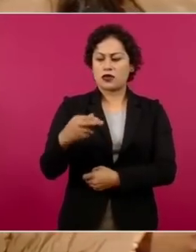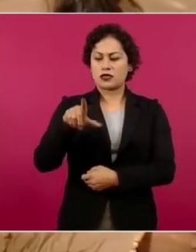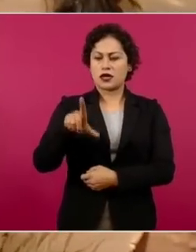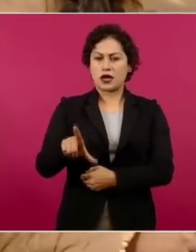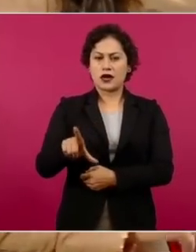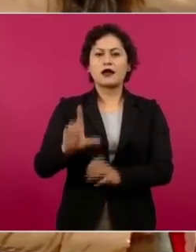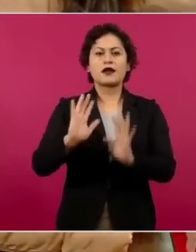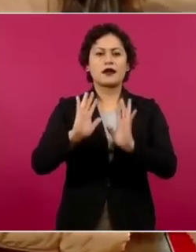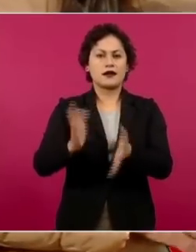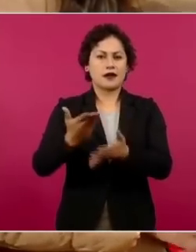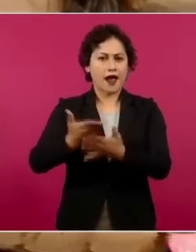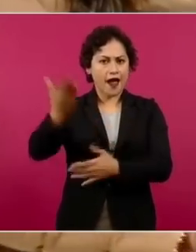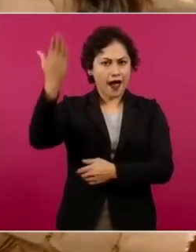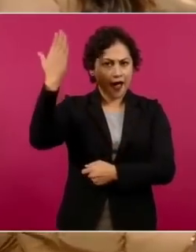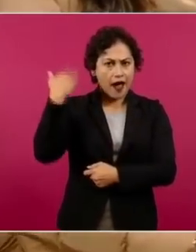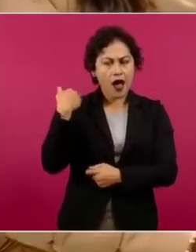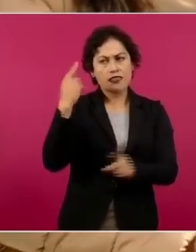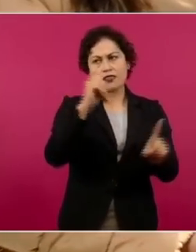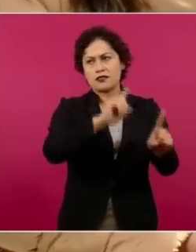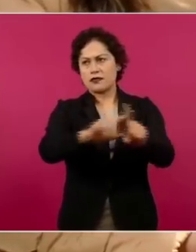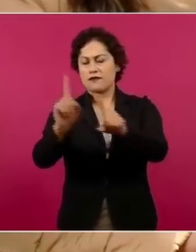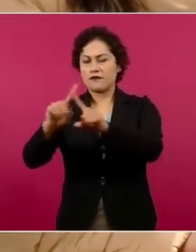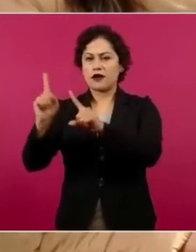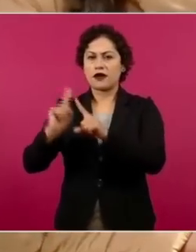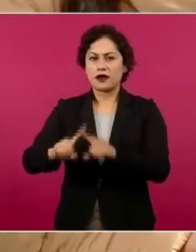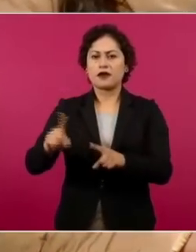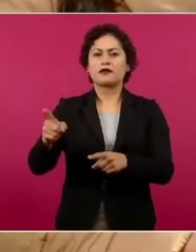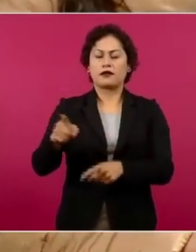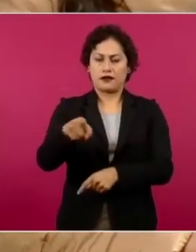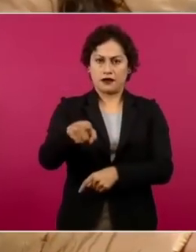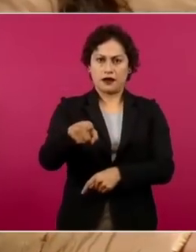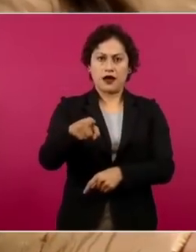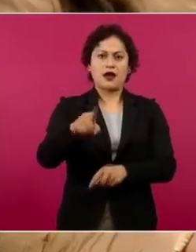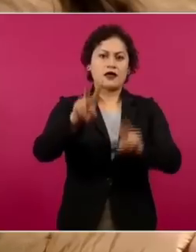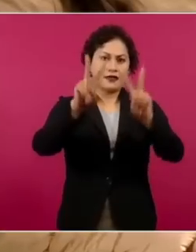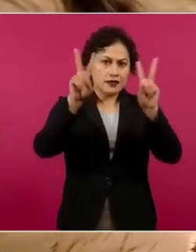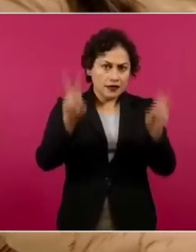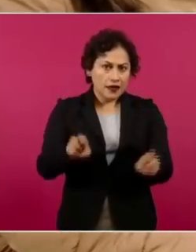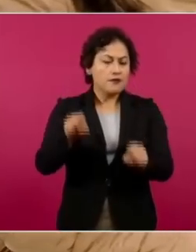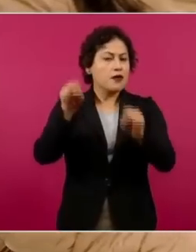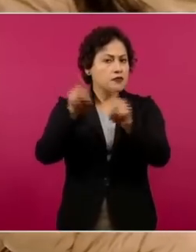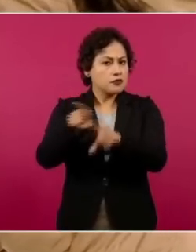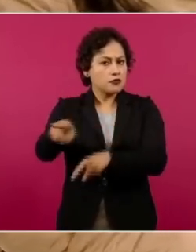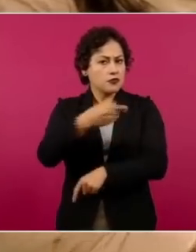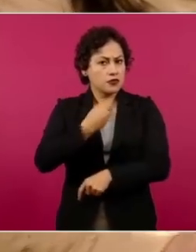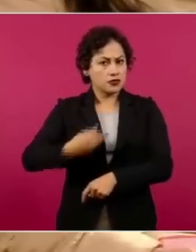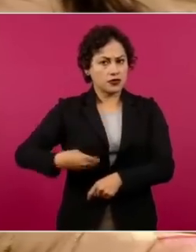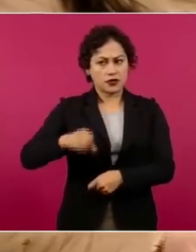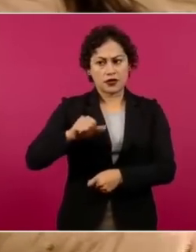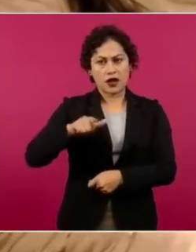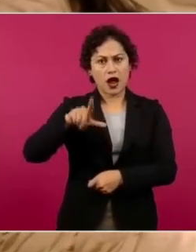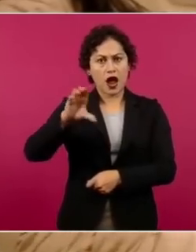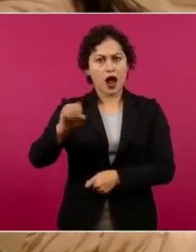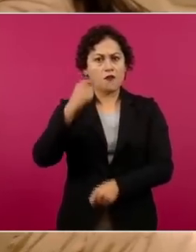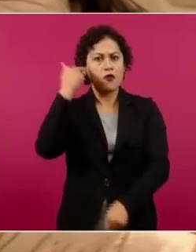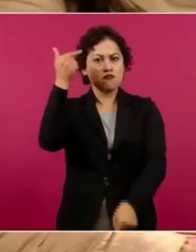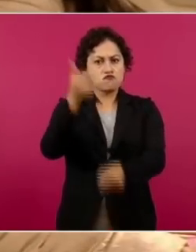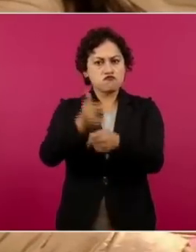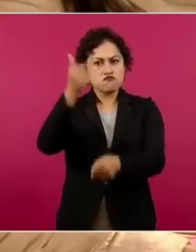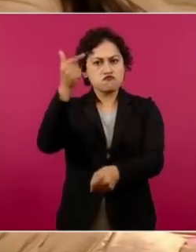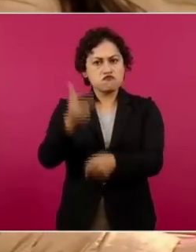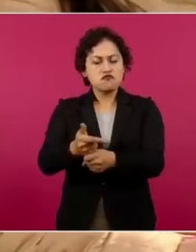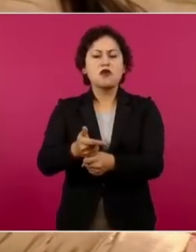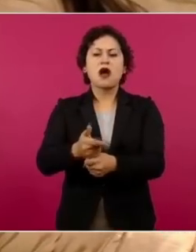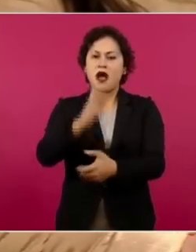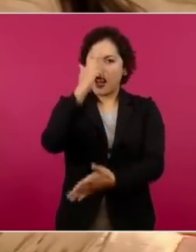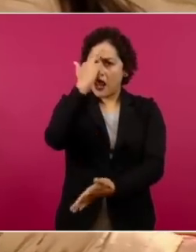señalada en múltiples ocasiones por el presidente Andrés Manuel López Obrador por actos ilegales en